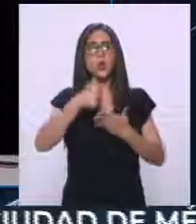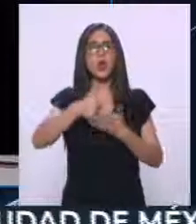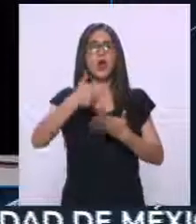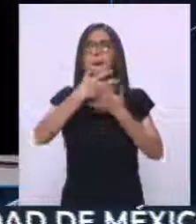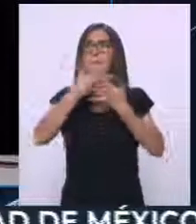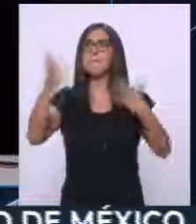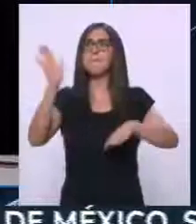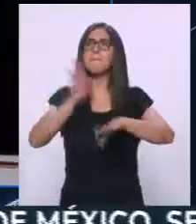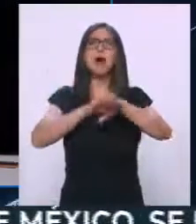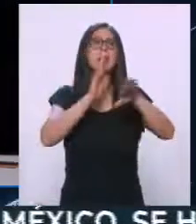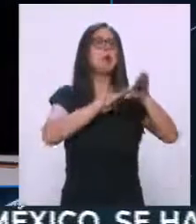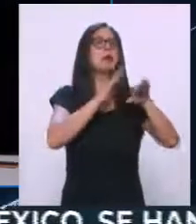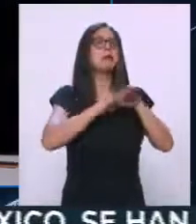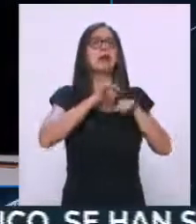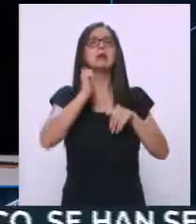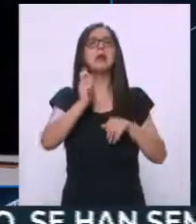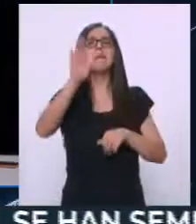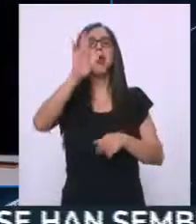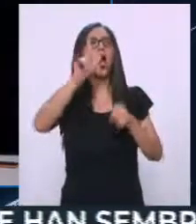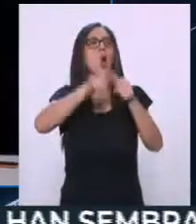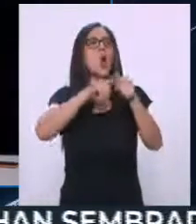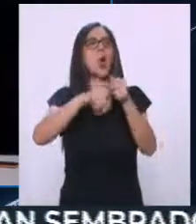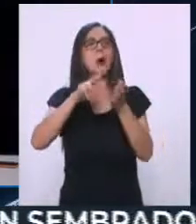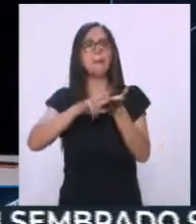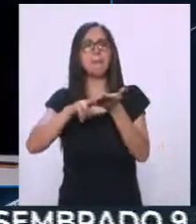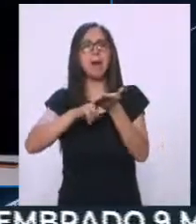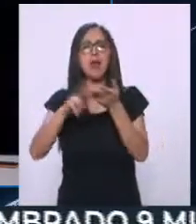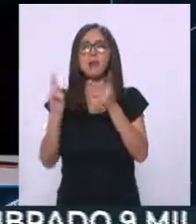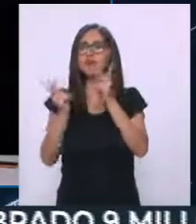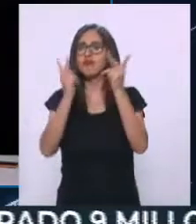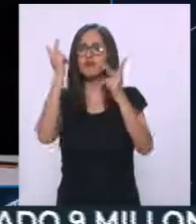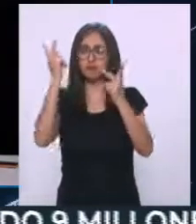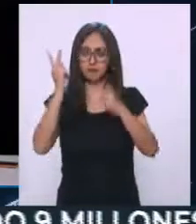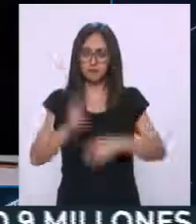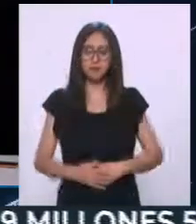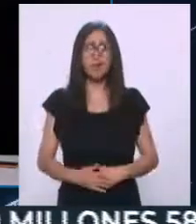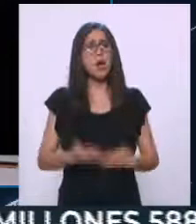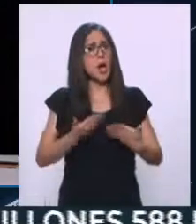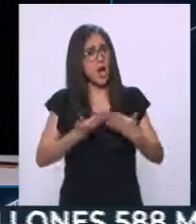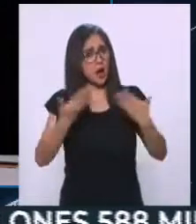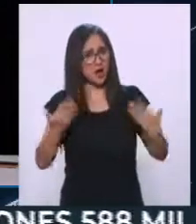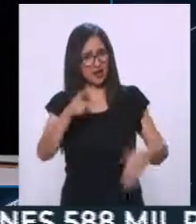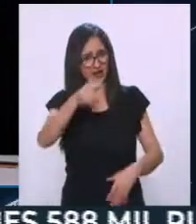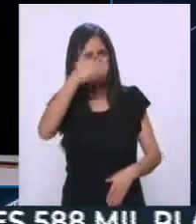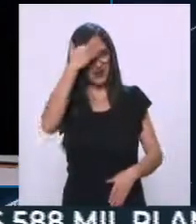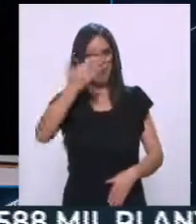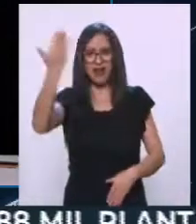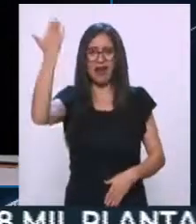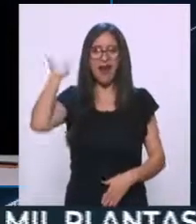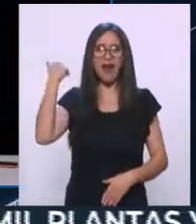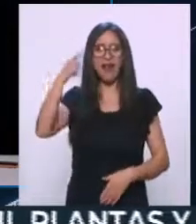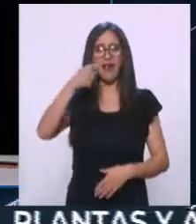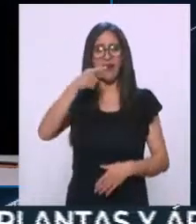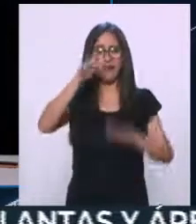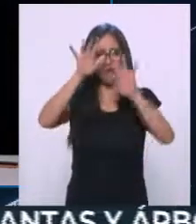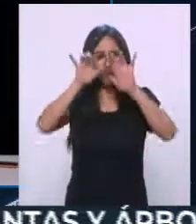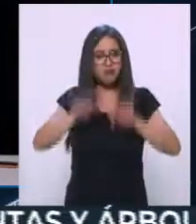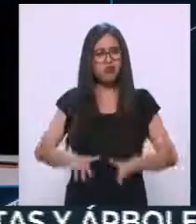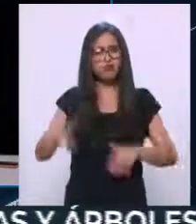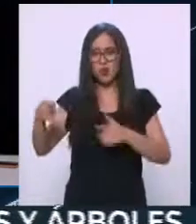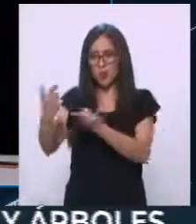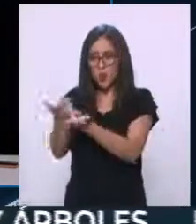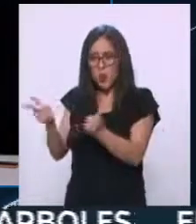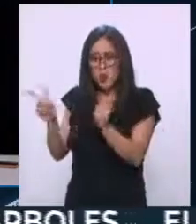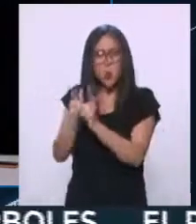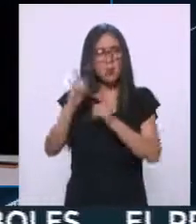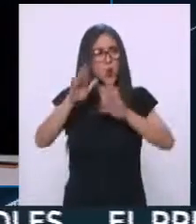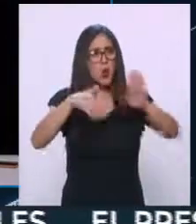Azul, hablábamos hace rato de la carta de estos intelectuales que están formando un frente opositor de la respuesta del presidente López Obrador.